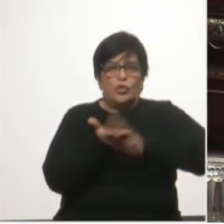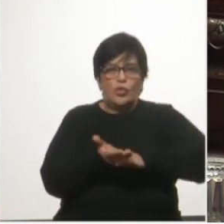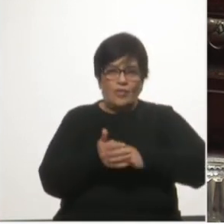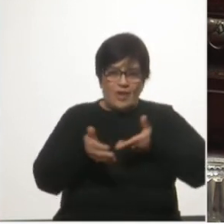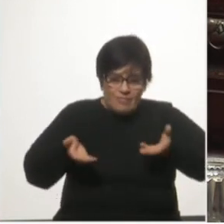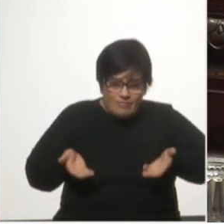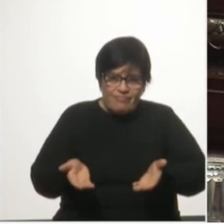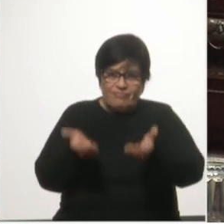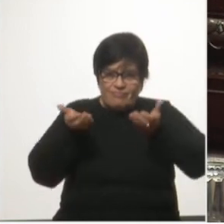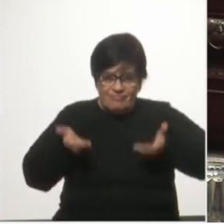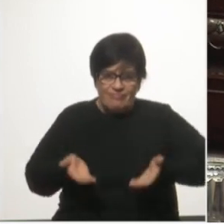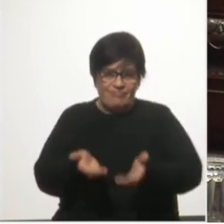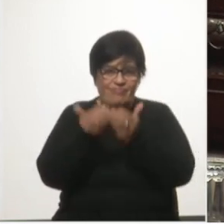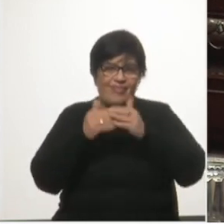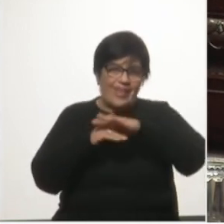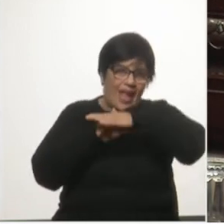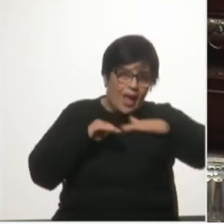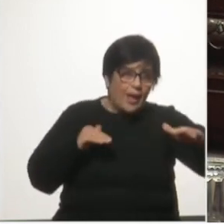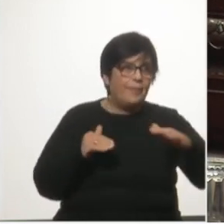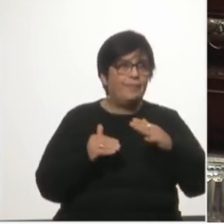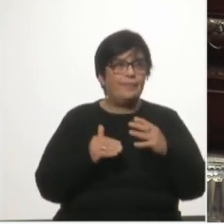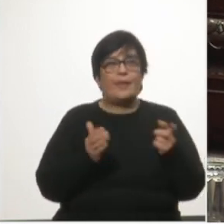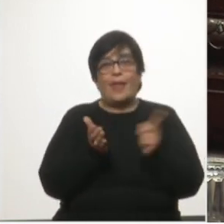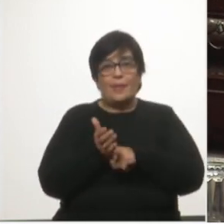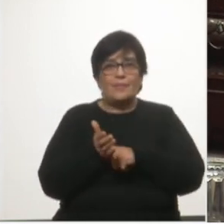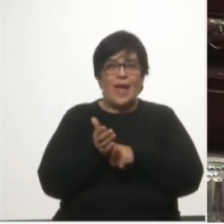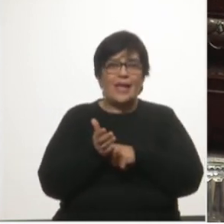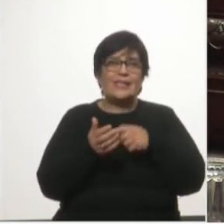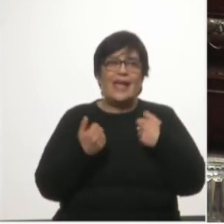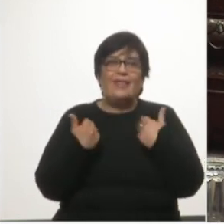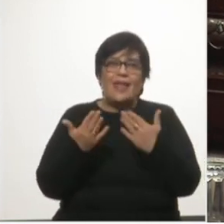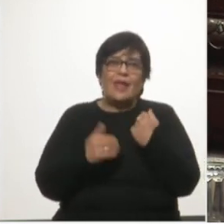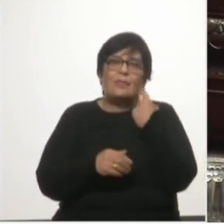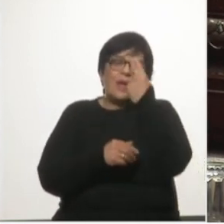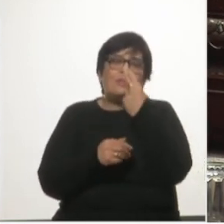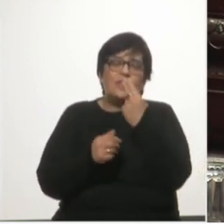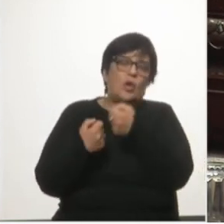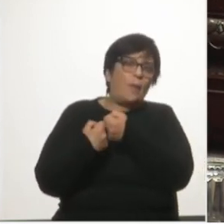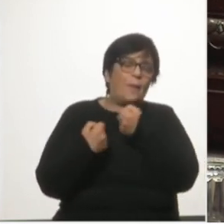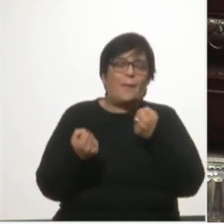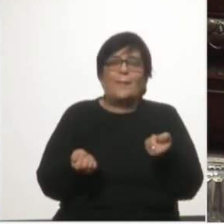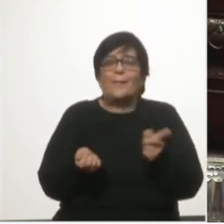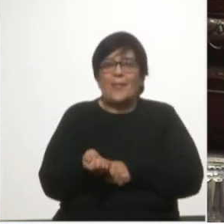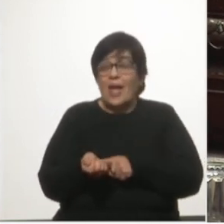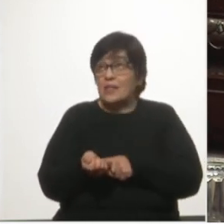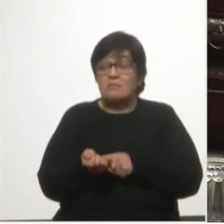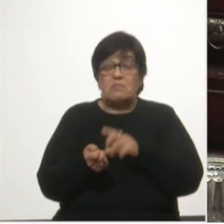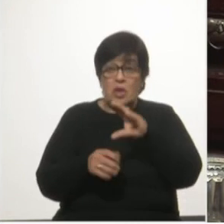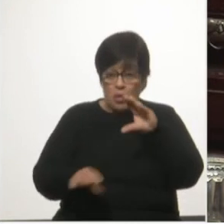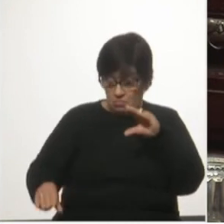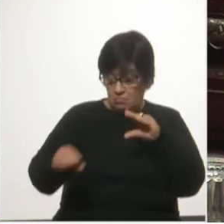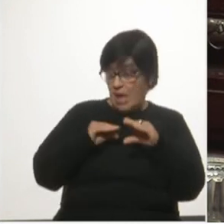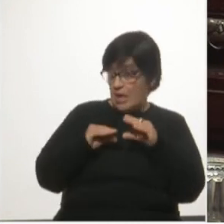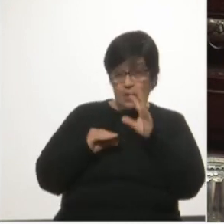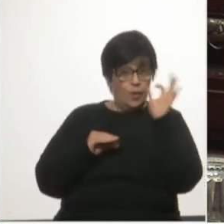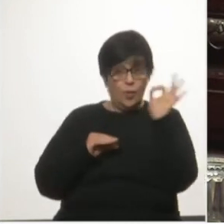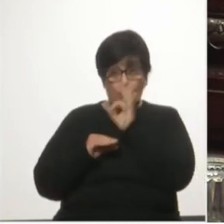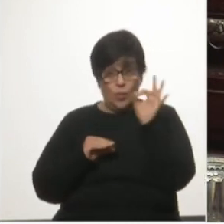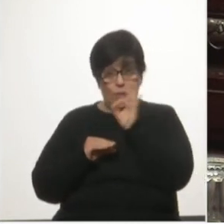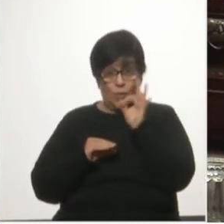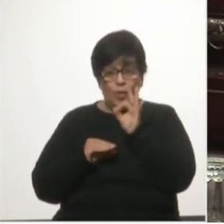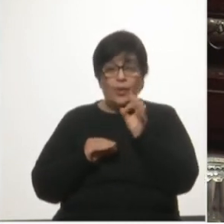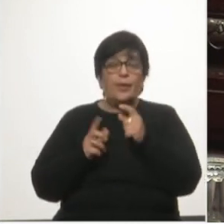dragado. Se amplía el área de la concesión sin compensación alguna. Todo esto es sin